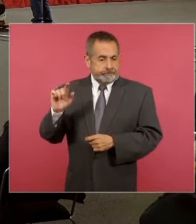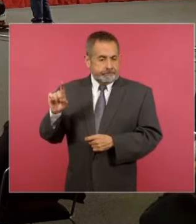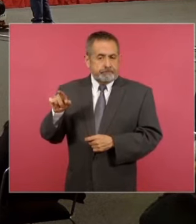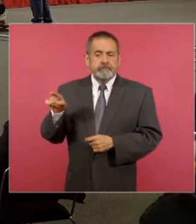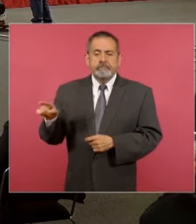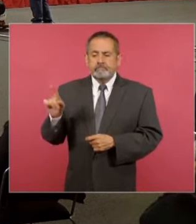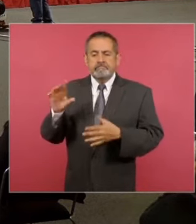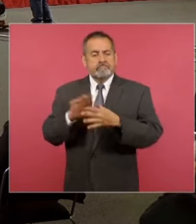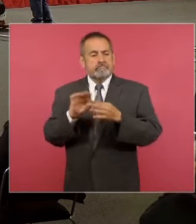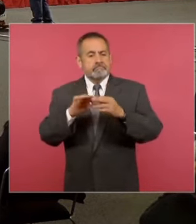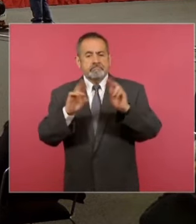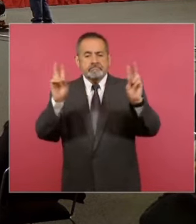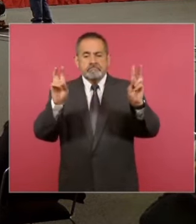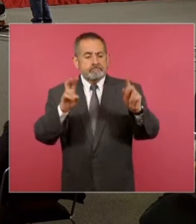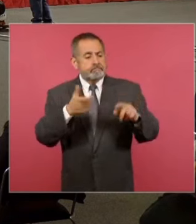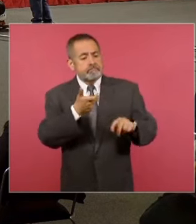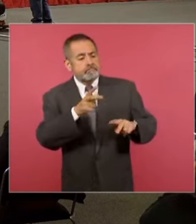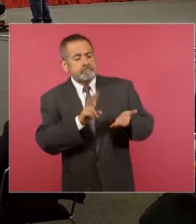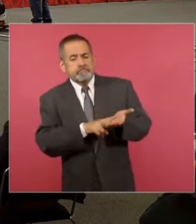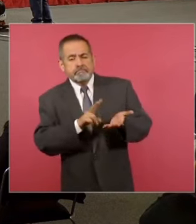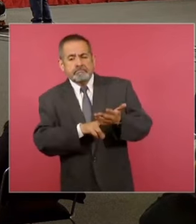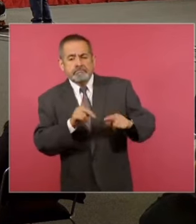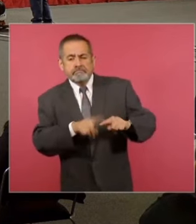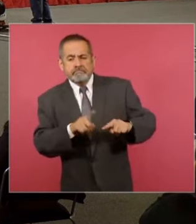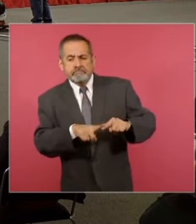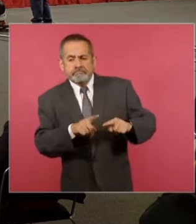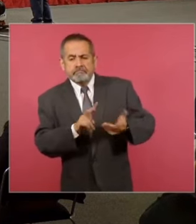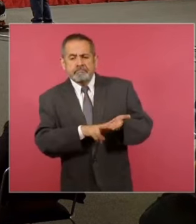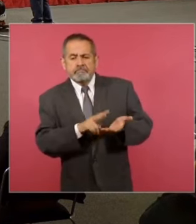quién en los precios. Adelante, por favor, Ricardo.